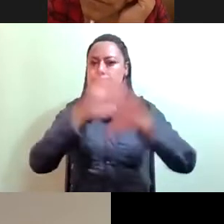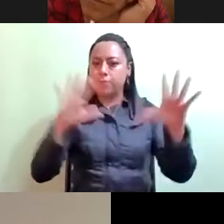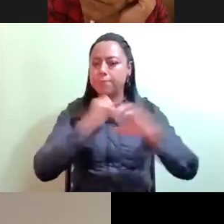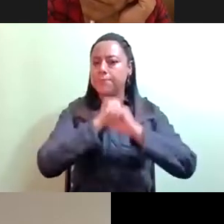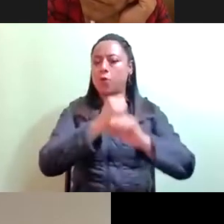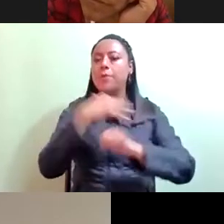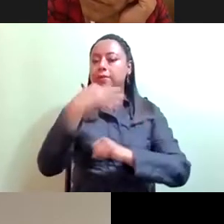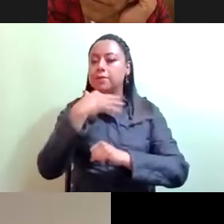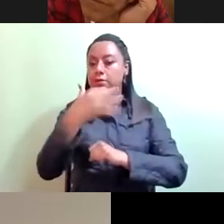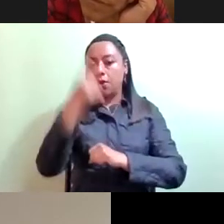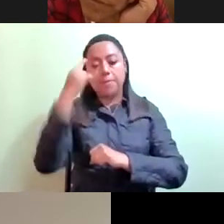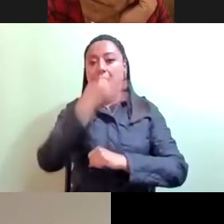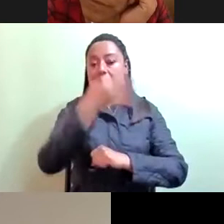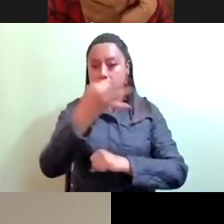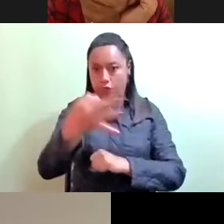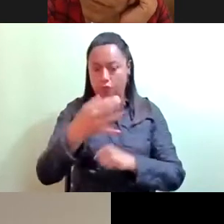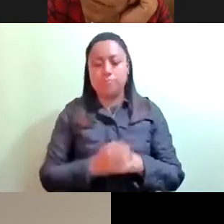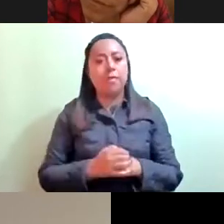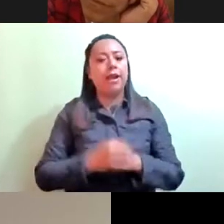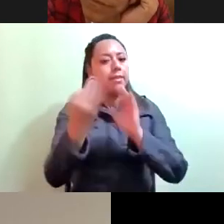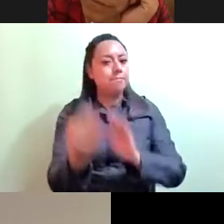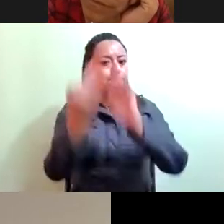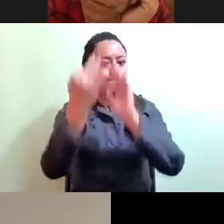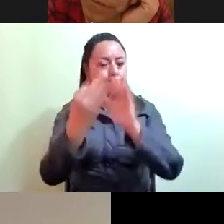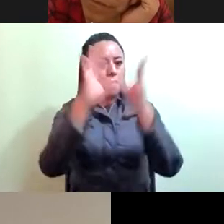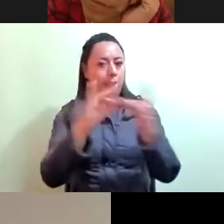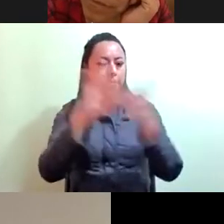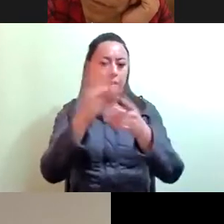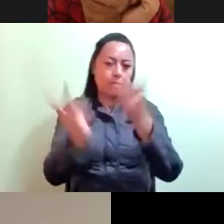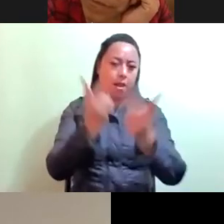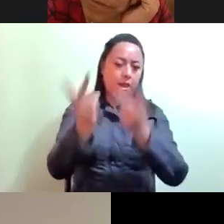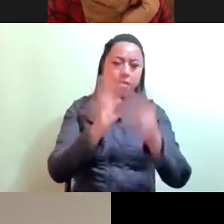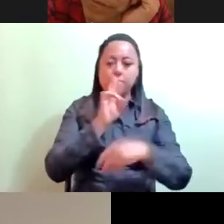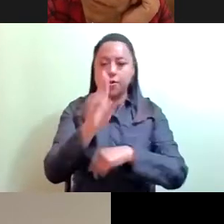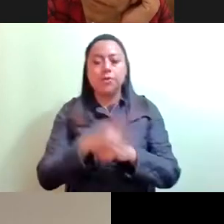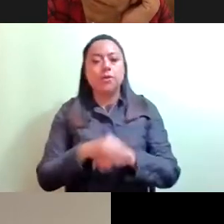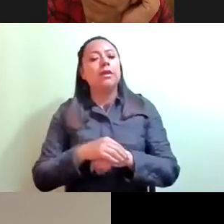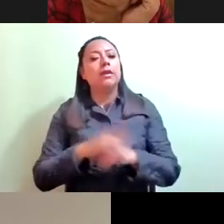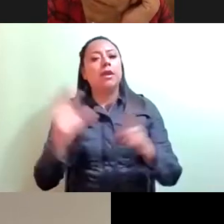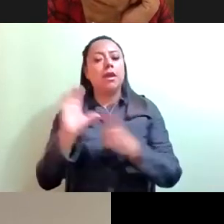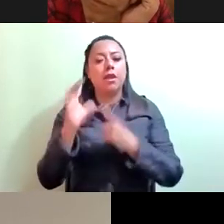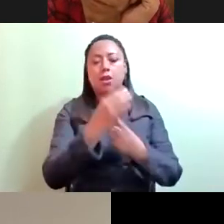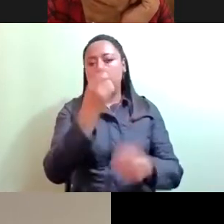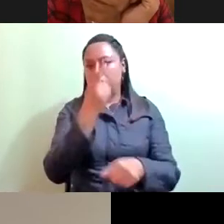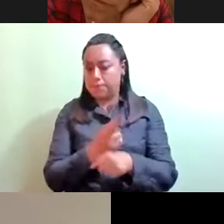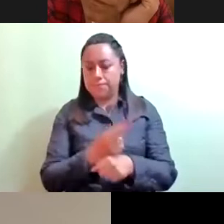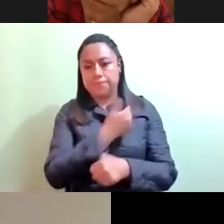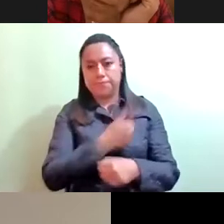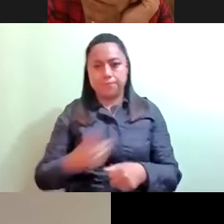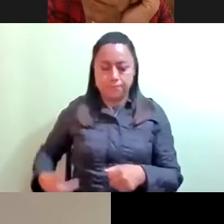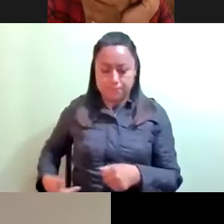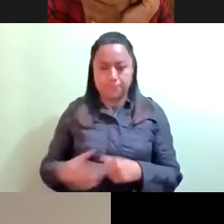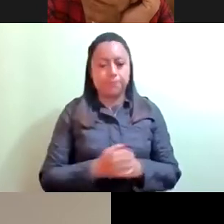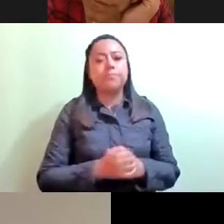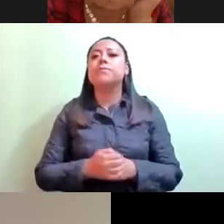Corrupción, mediante el cual informa de la comparecencia del comisionado presidente del Instituto de Transparencia y Acceso a la